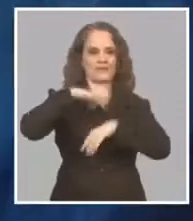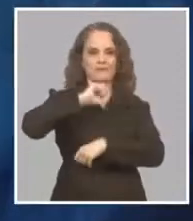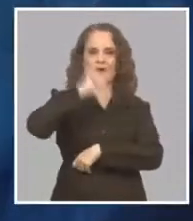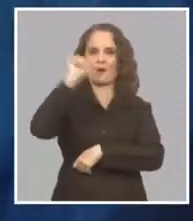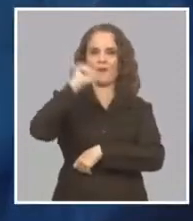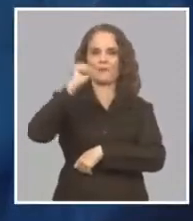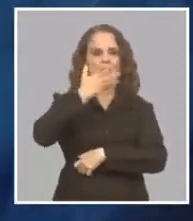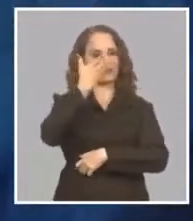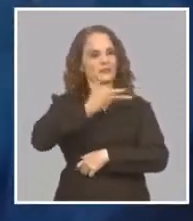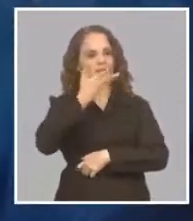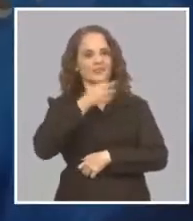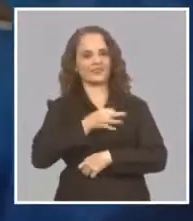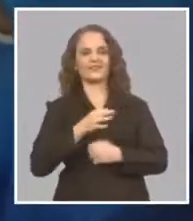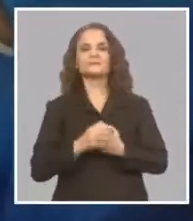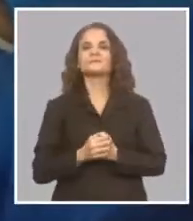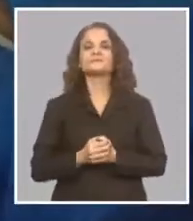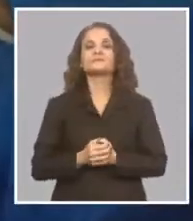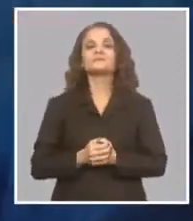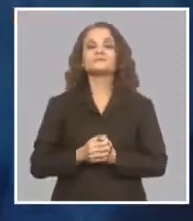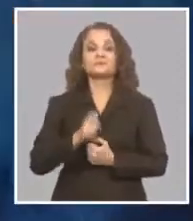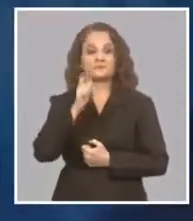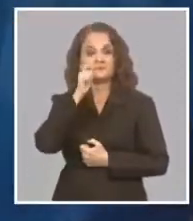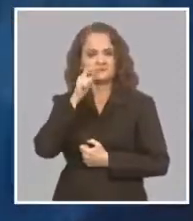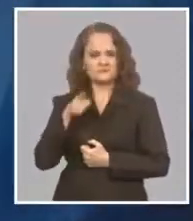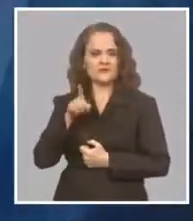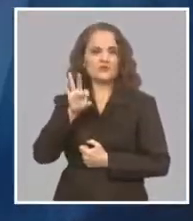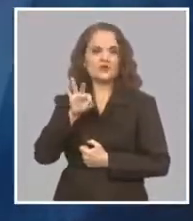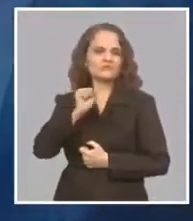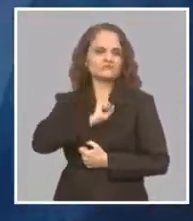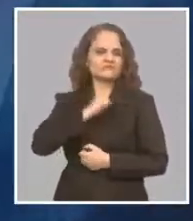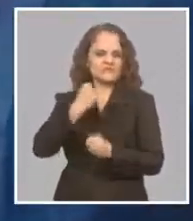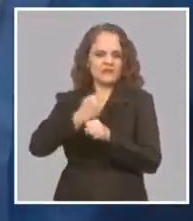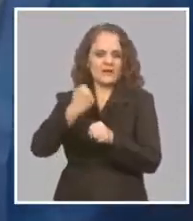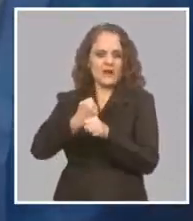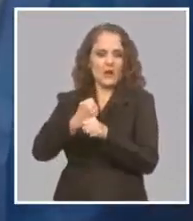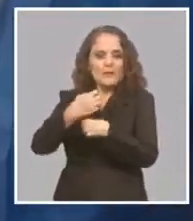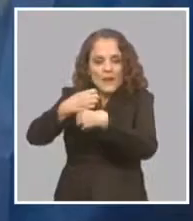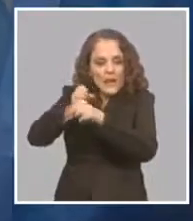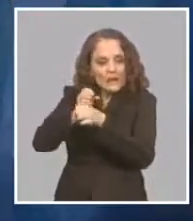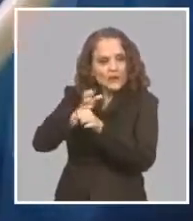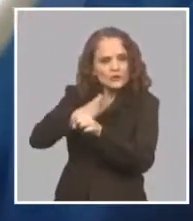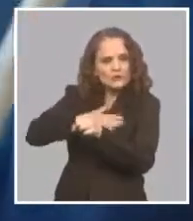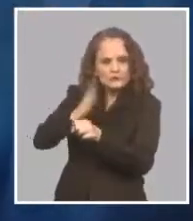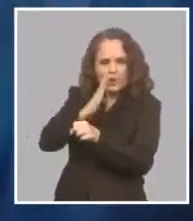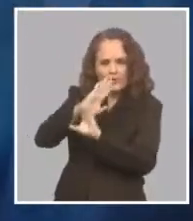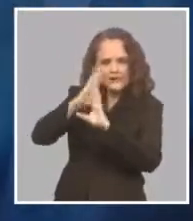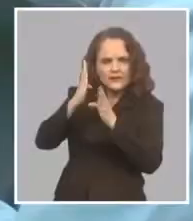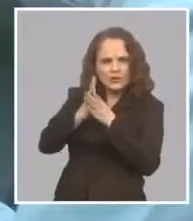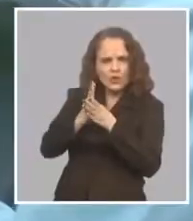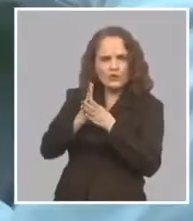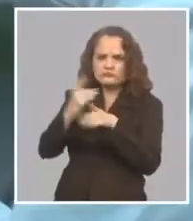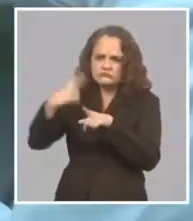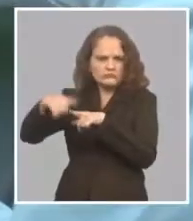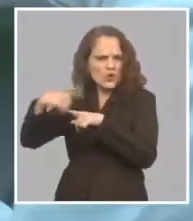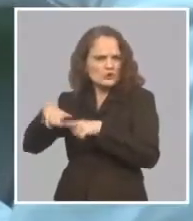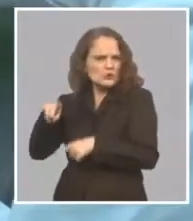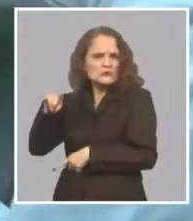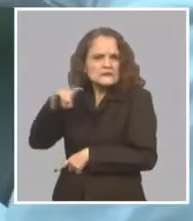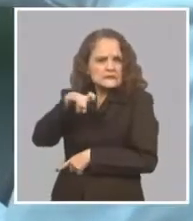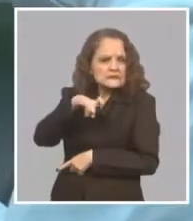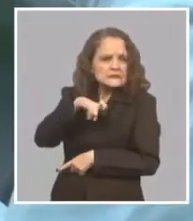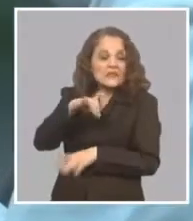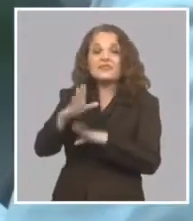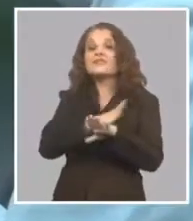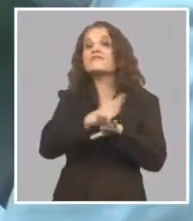Yo trabajo en un laboratorio De bacteriología Donde trabajo fundamentalmente En bacterias Completamente diferentes a los virus Sin embargo He tenido